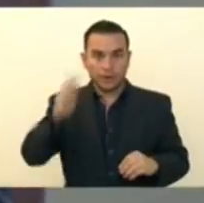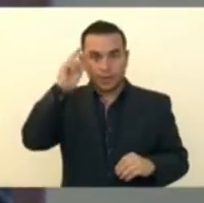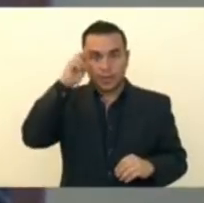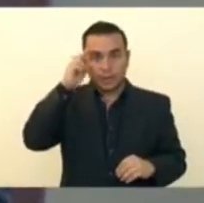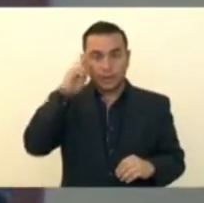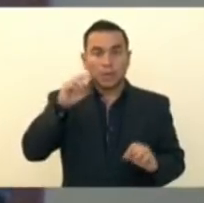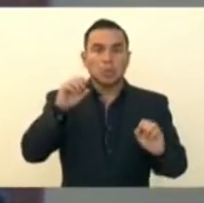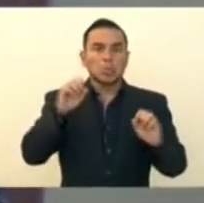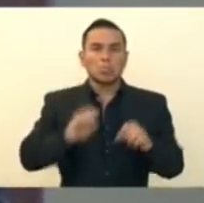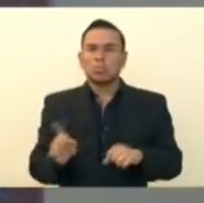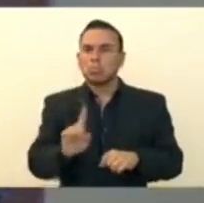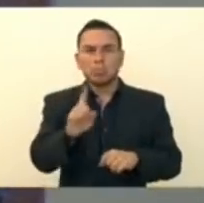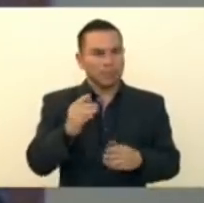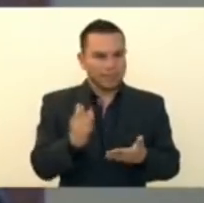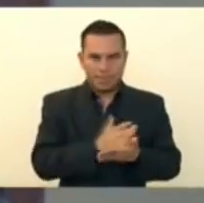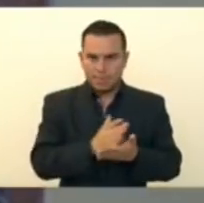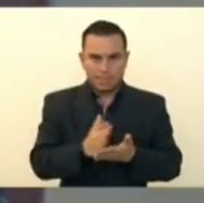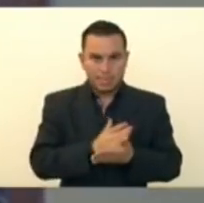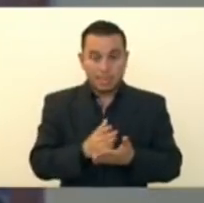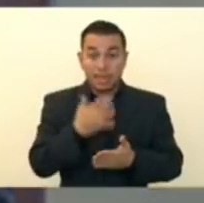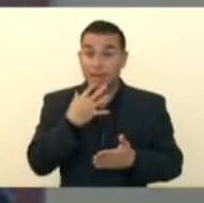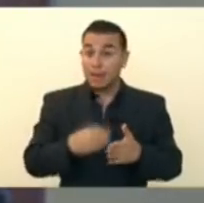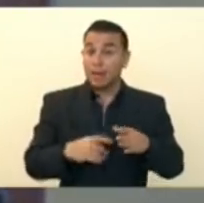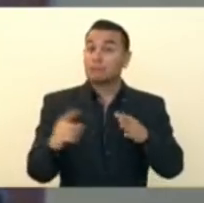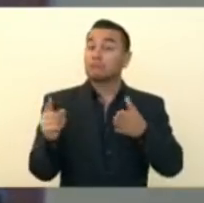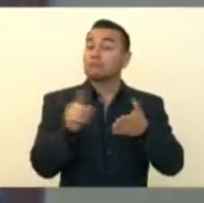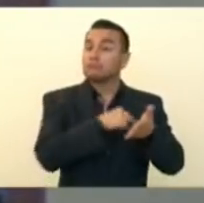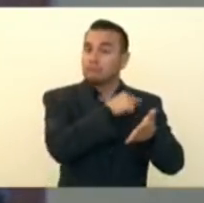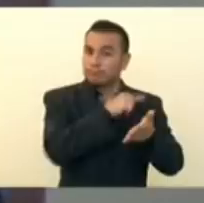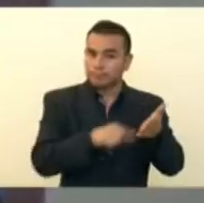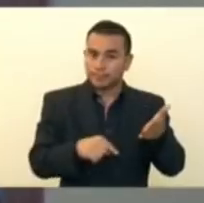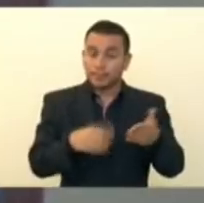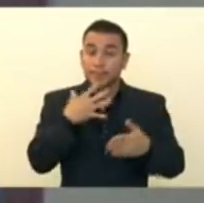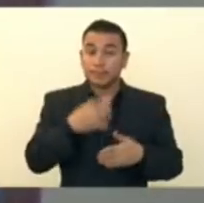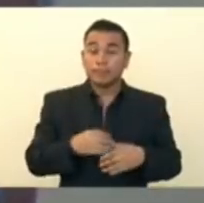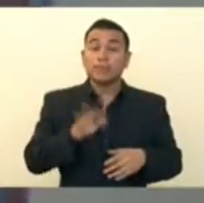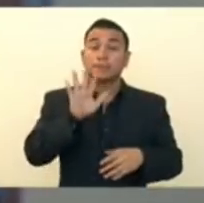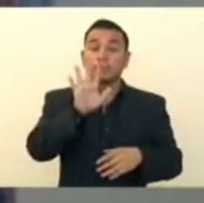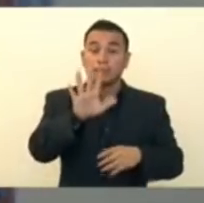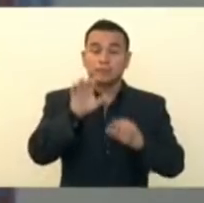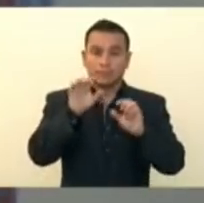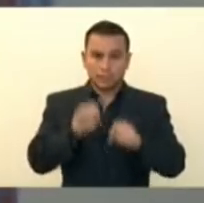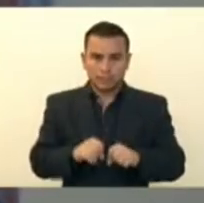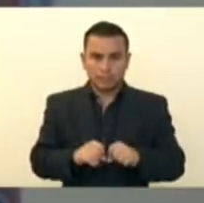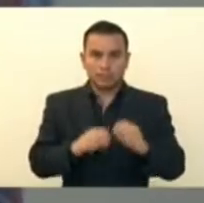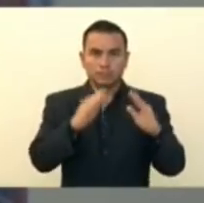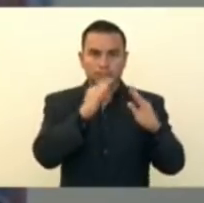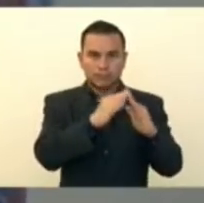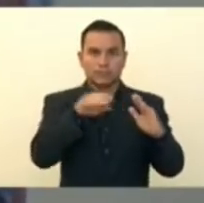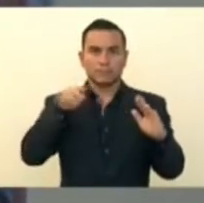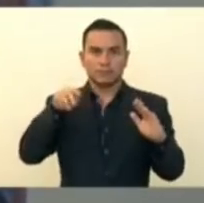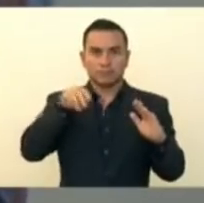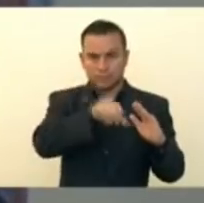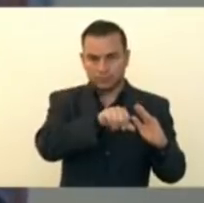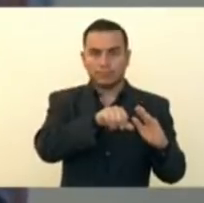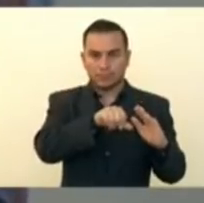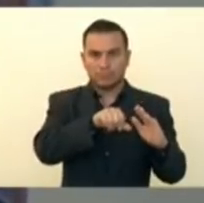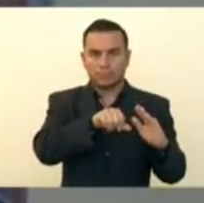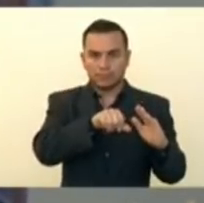paseo, no pueden gastarlo porque no se puede pasear, no tendría sentido irlo a gastar en ropa, además nadie va a estar vendiendo ropa,